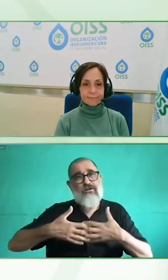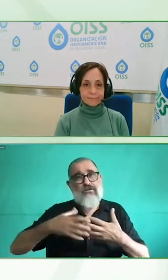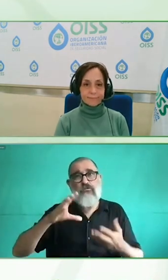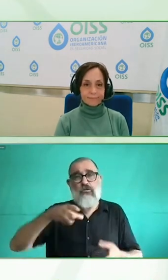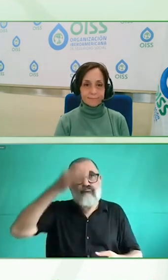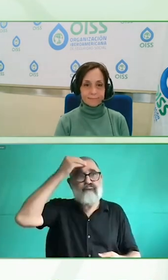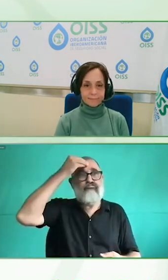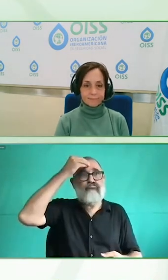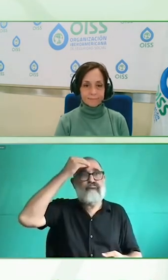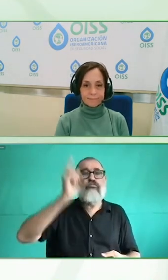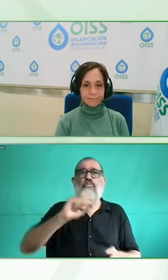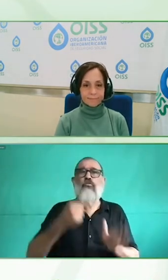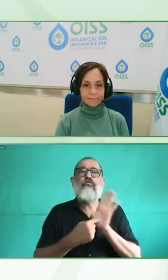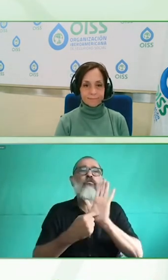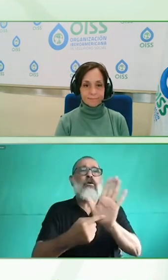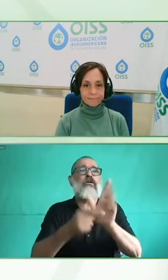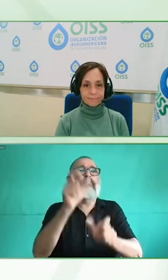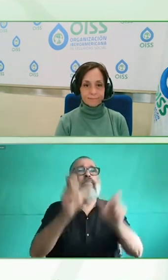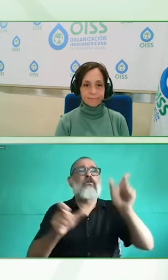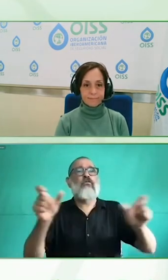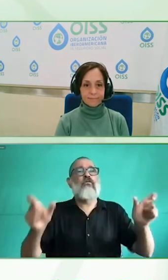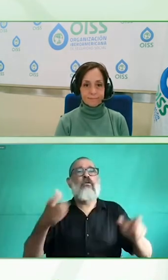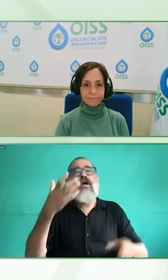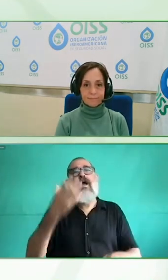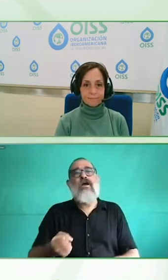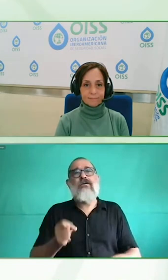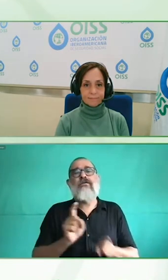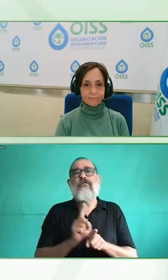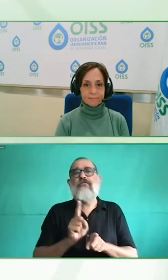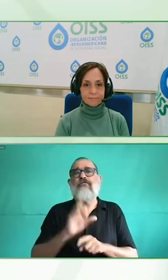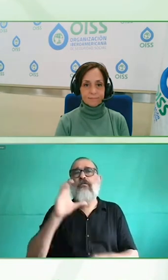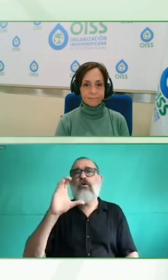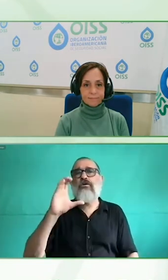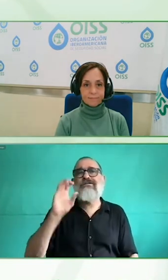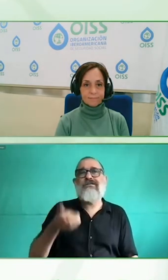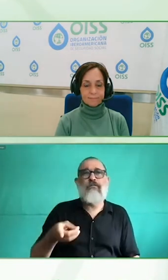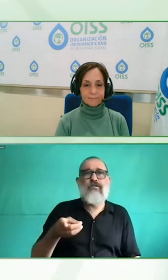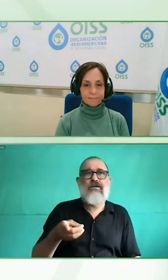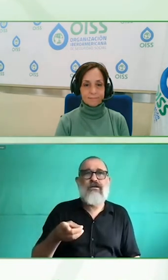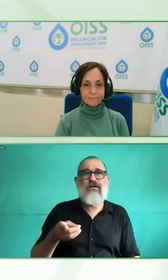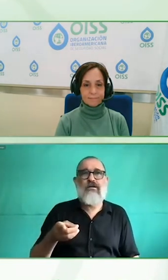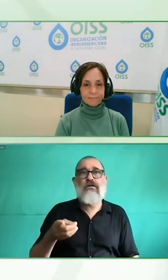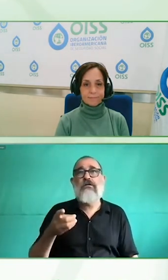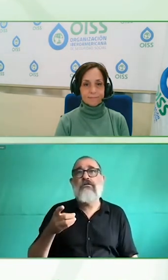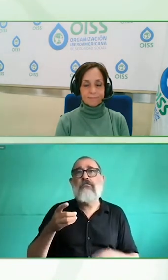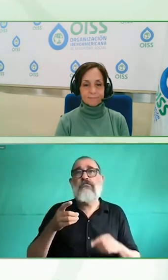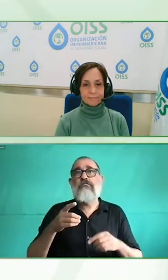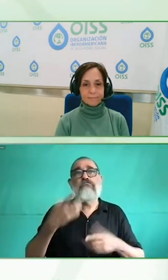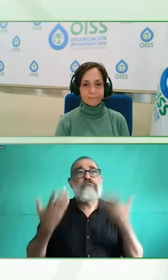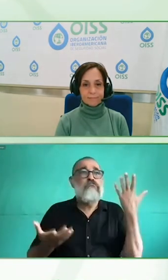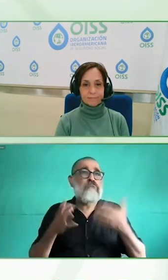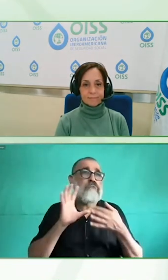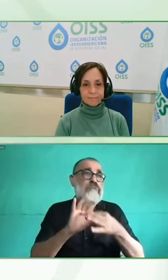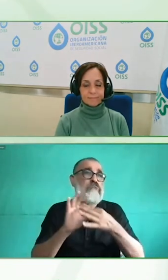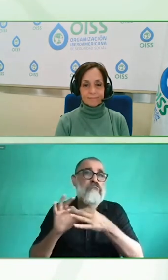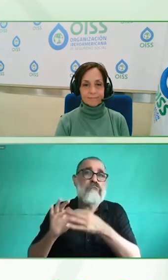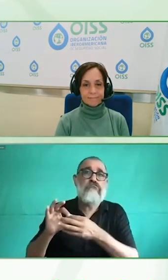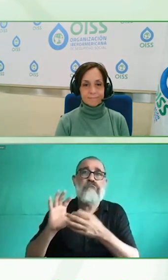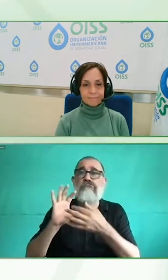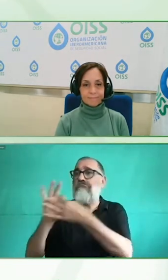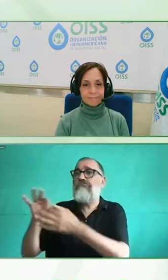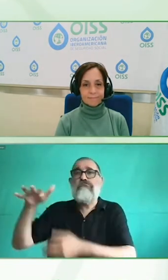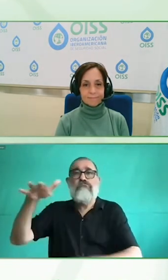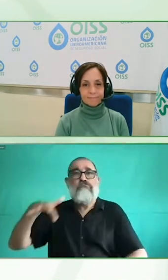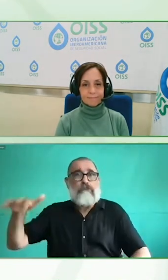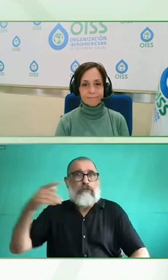su único error era vivir en el código postal incorrecto para el algoritmo y así pasa con personas con discapacidad donde